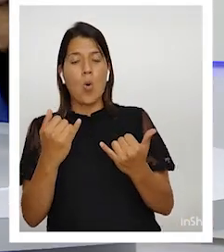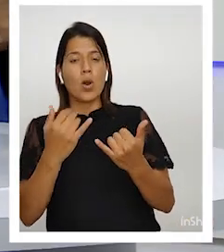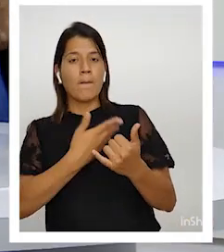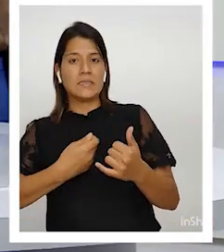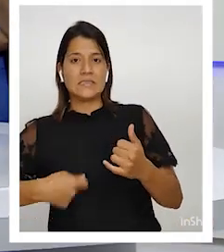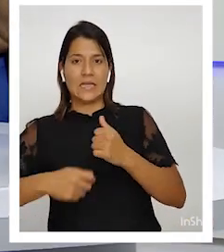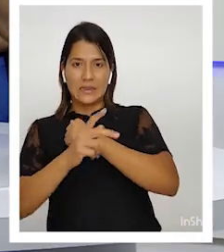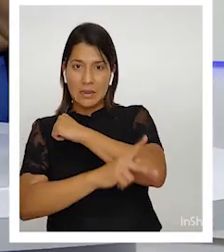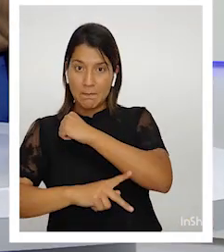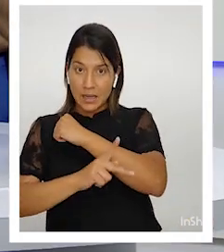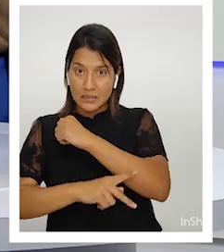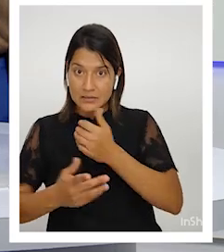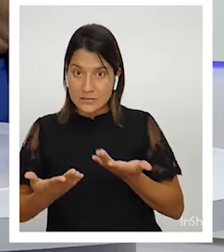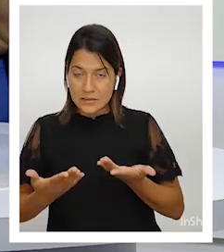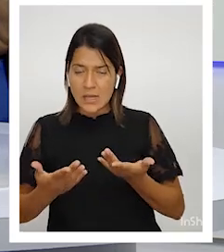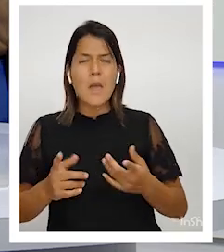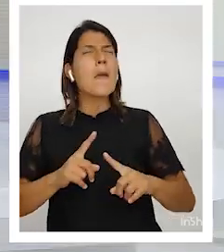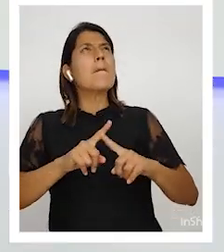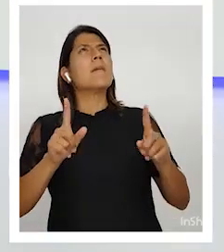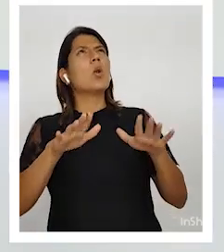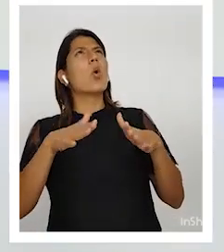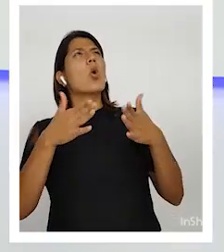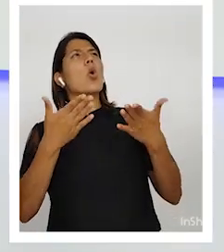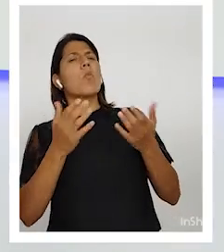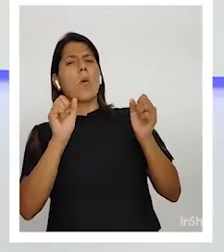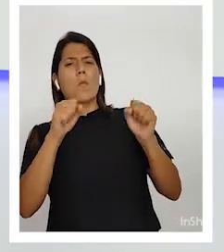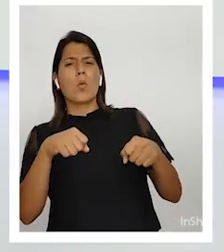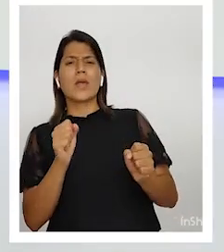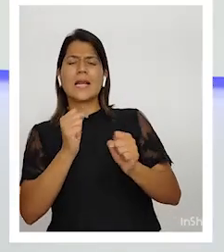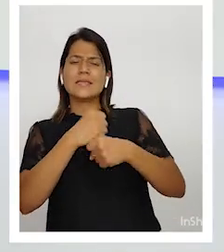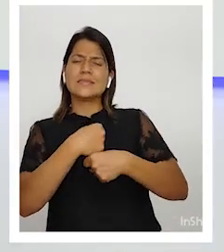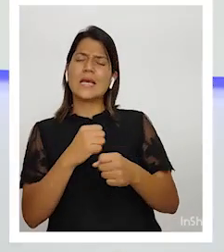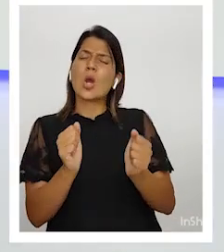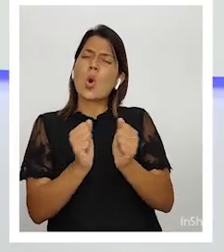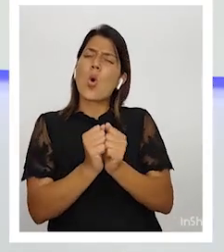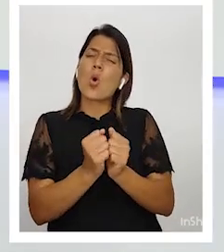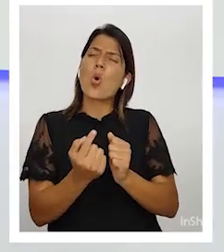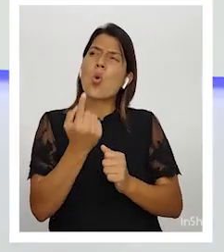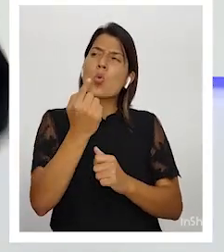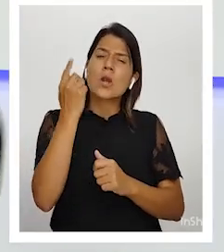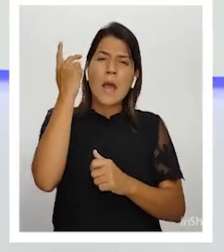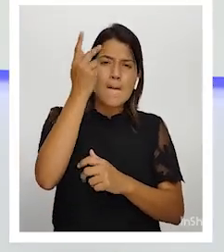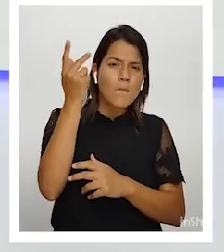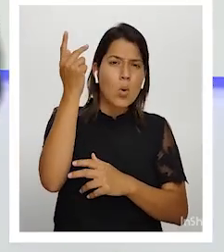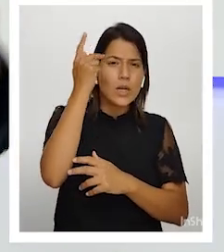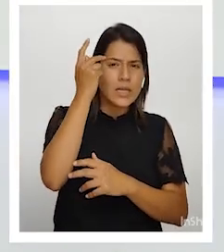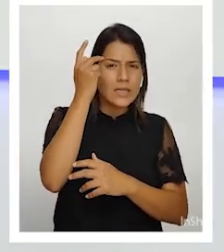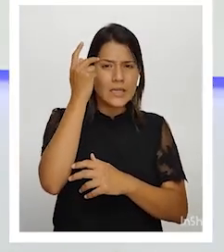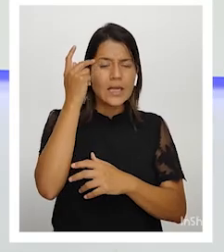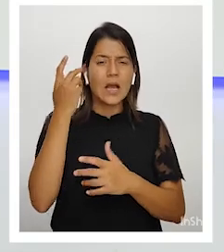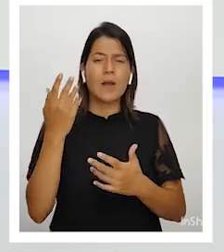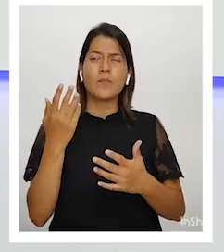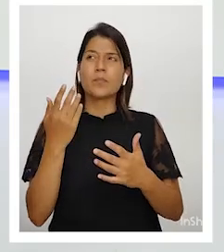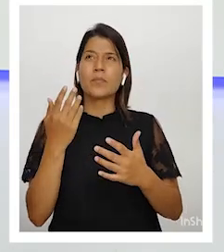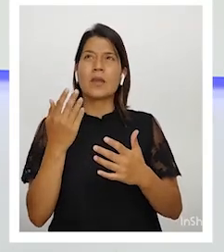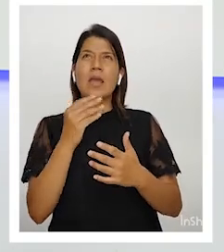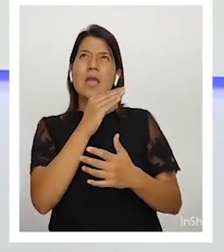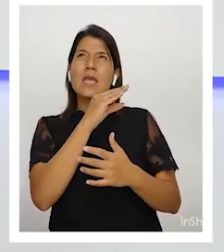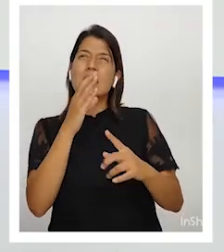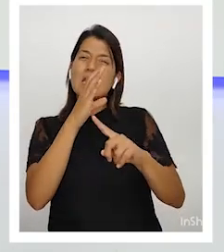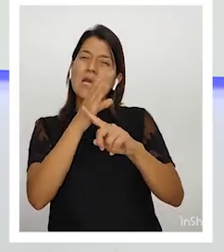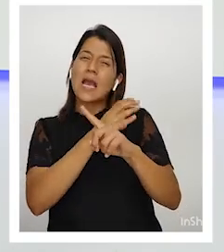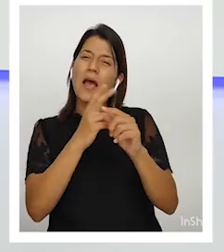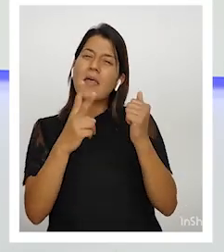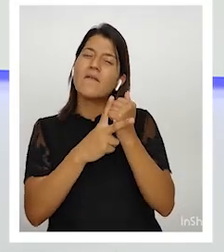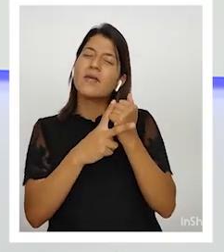con una política o un conjunto político que cada vez se